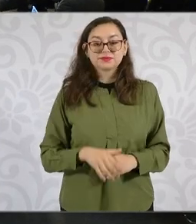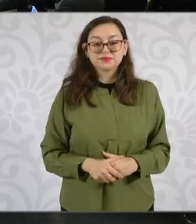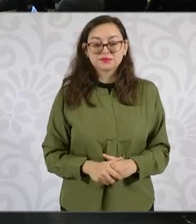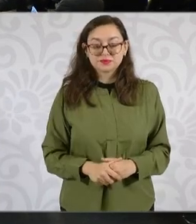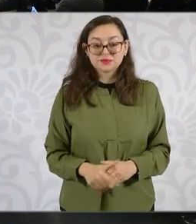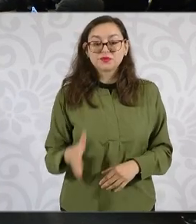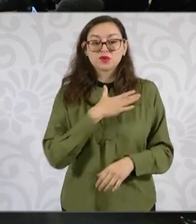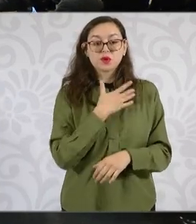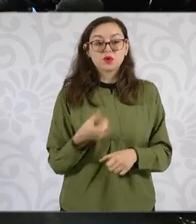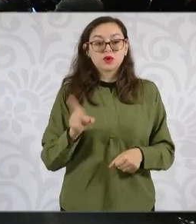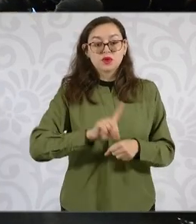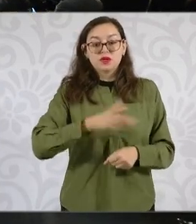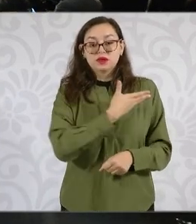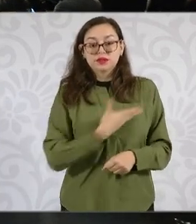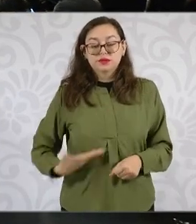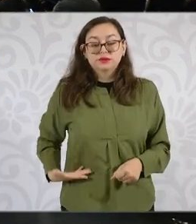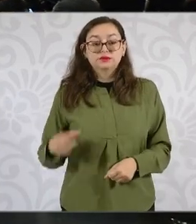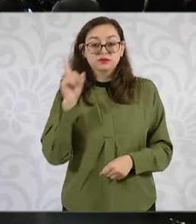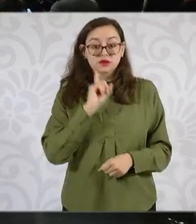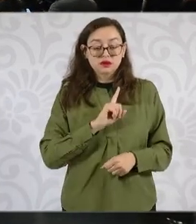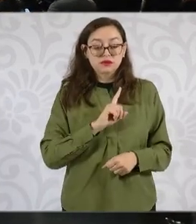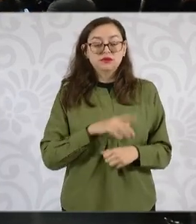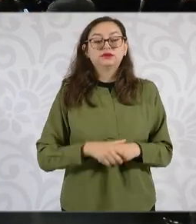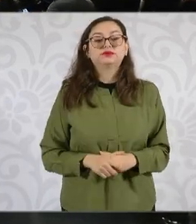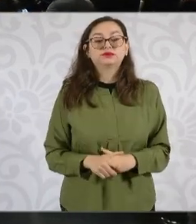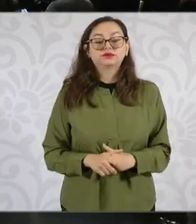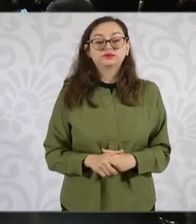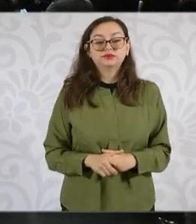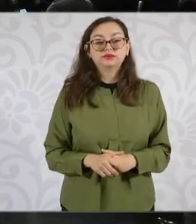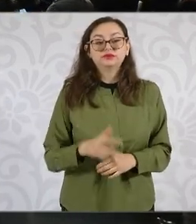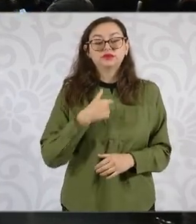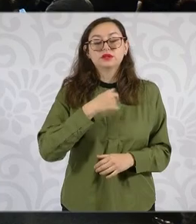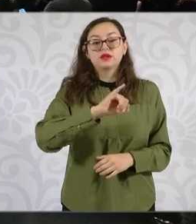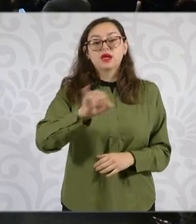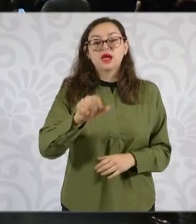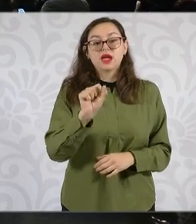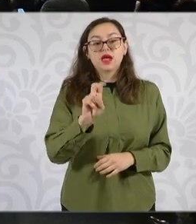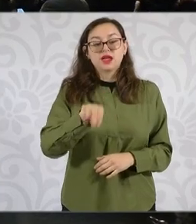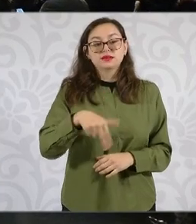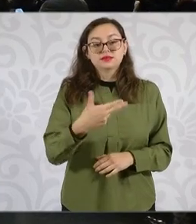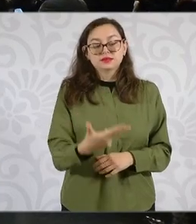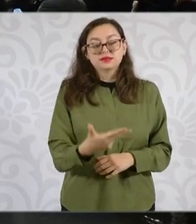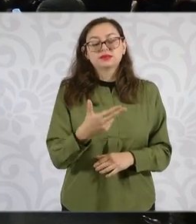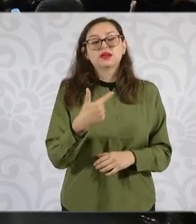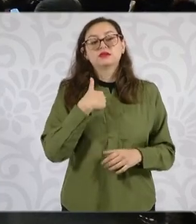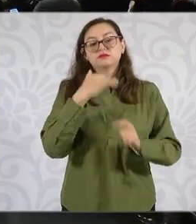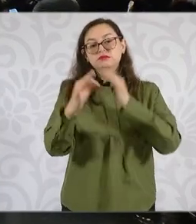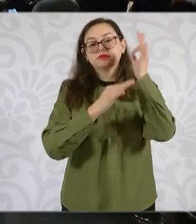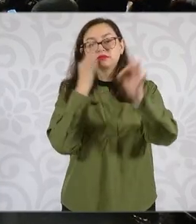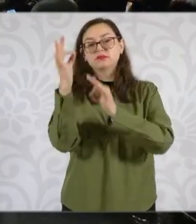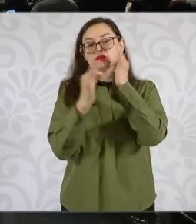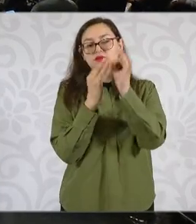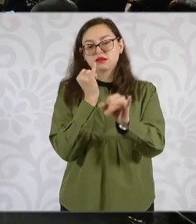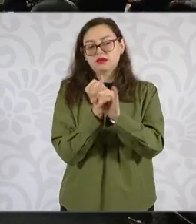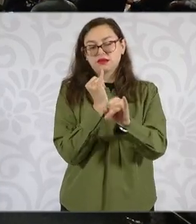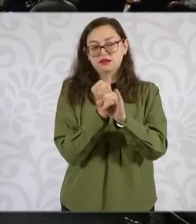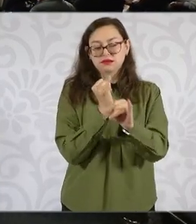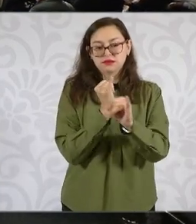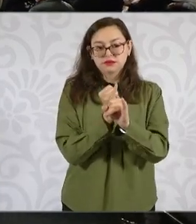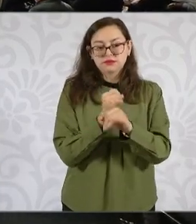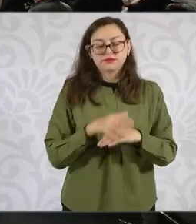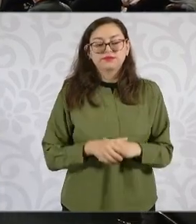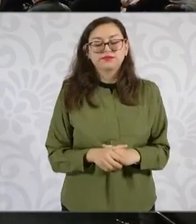Buenos días, presidenta. Hans Salazar, Noticiero en Redes. A propósito del